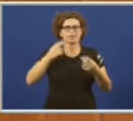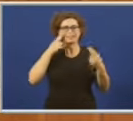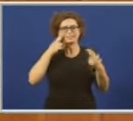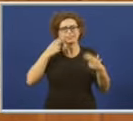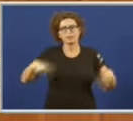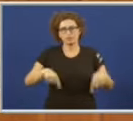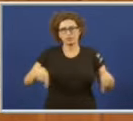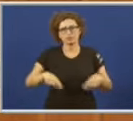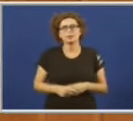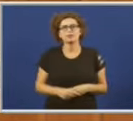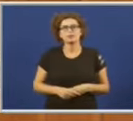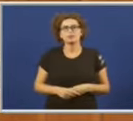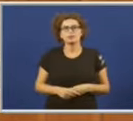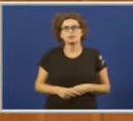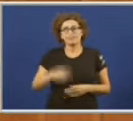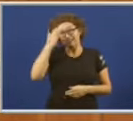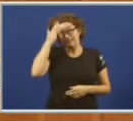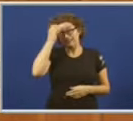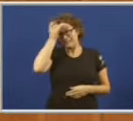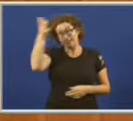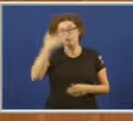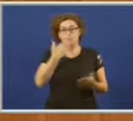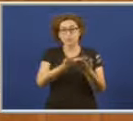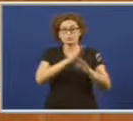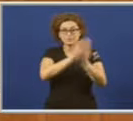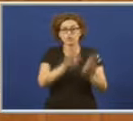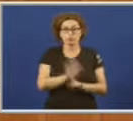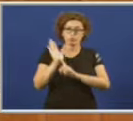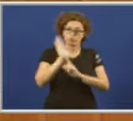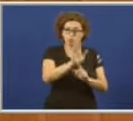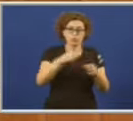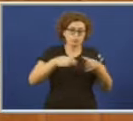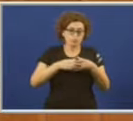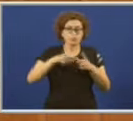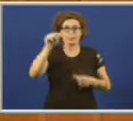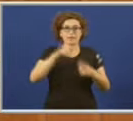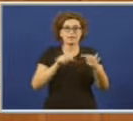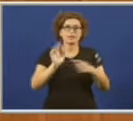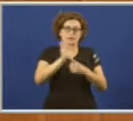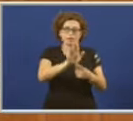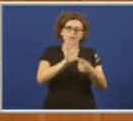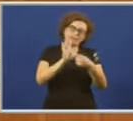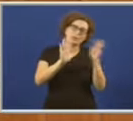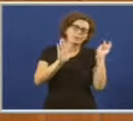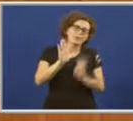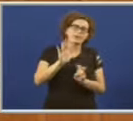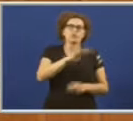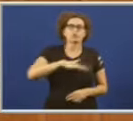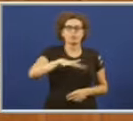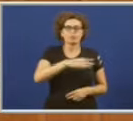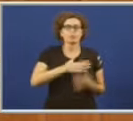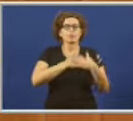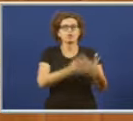A idea que vertebra as propostas de resolución que presentamos desde o Bloque Nacionalista Galego emana dunha vontade